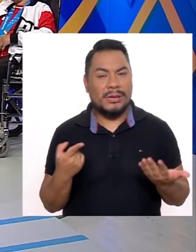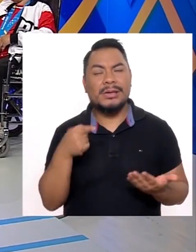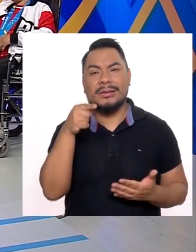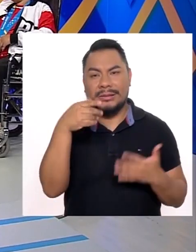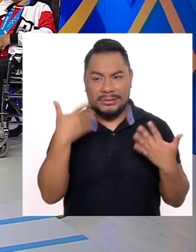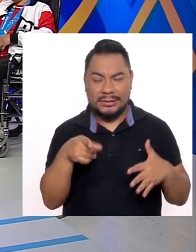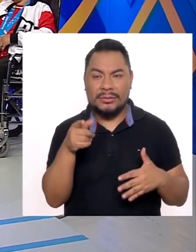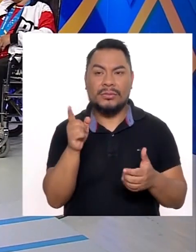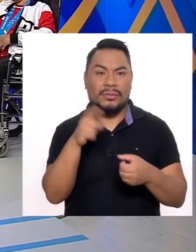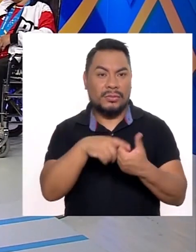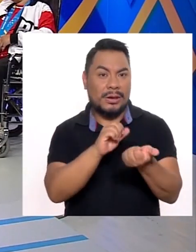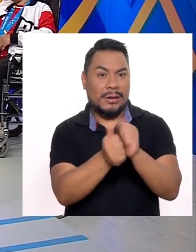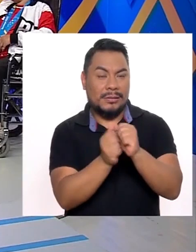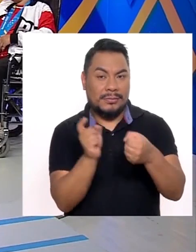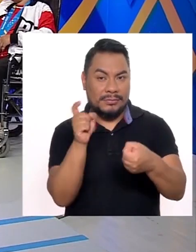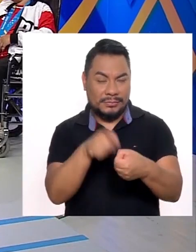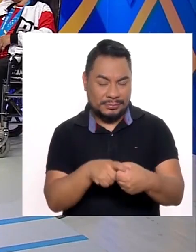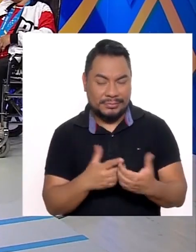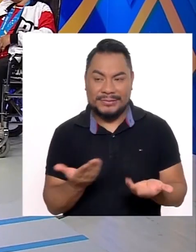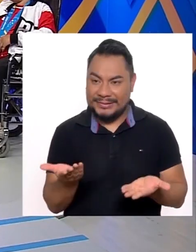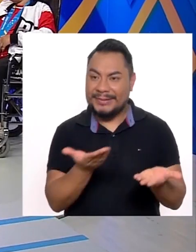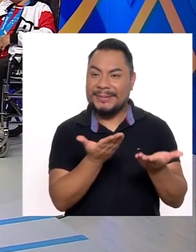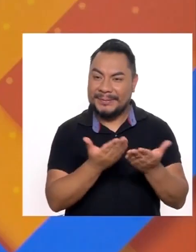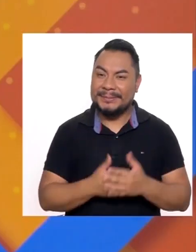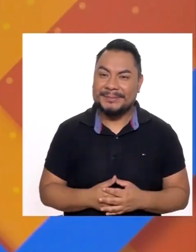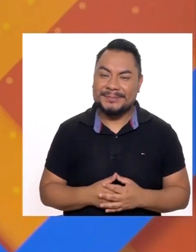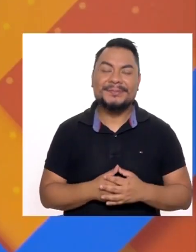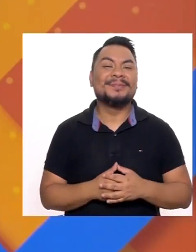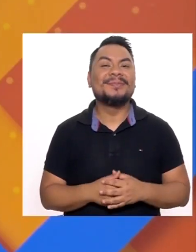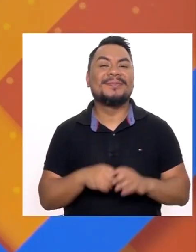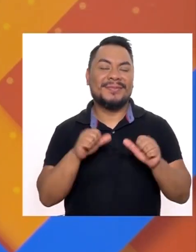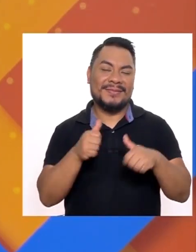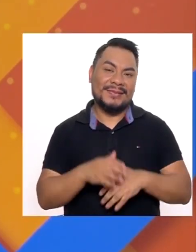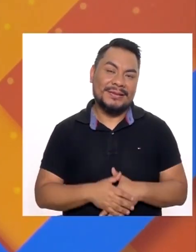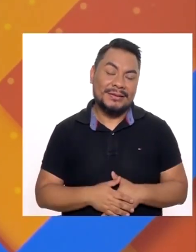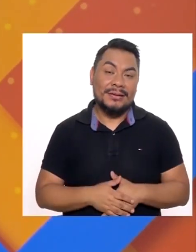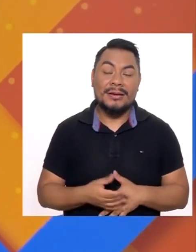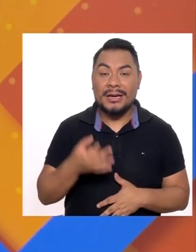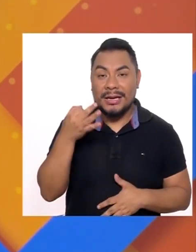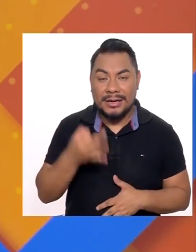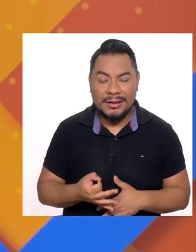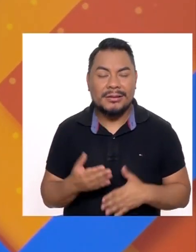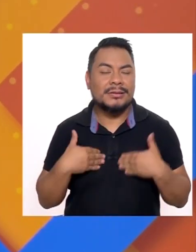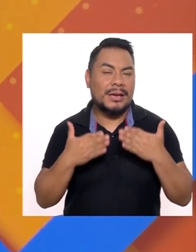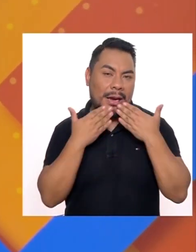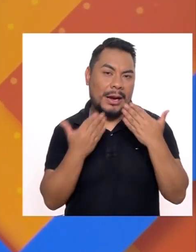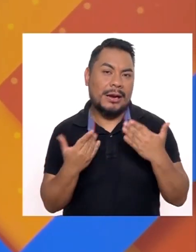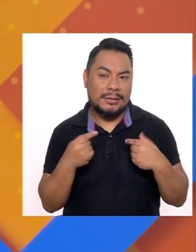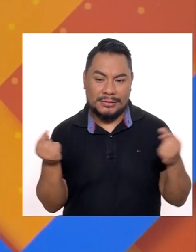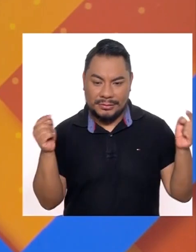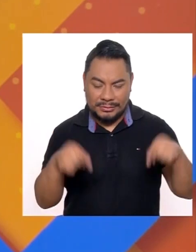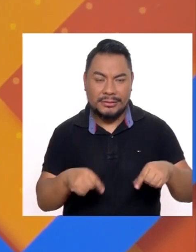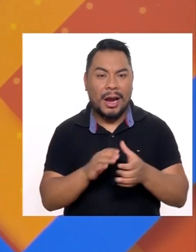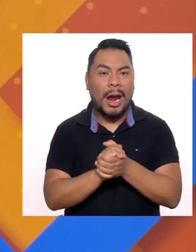Que han participado Justamente? Bueno Primeramente Agradecida por estar aquí Con mis compañeros